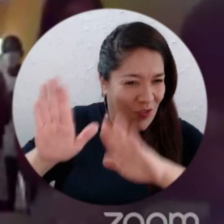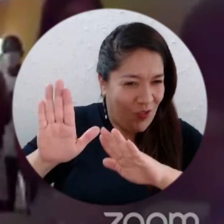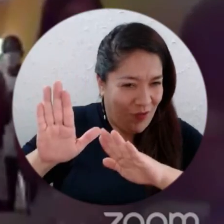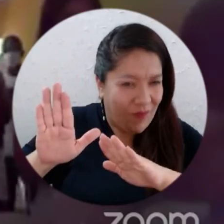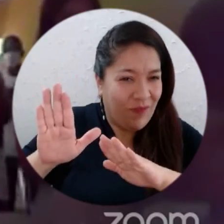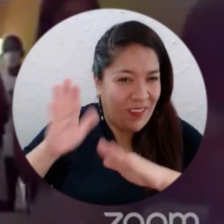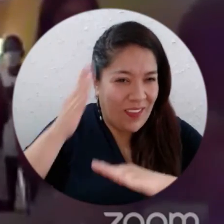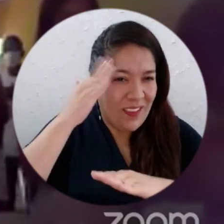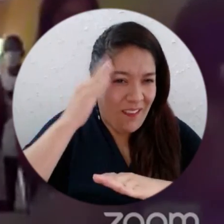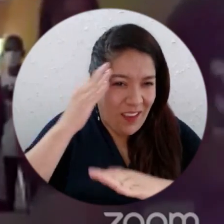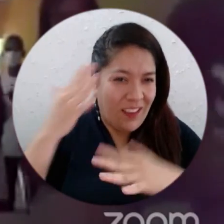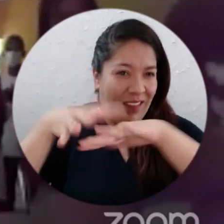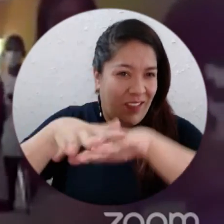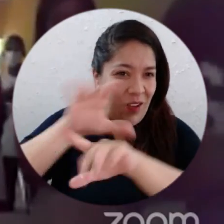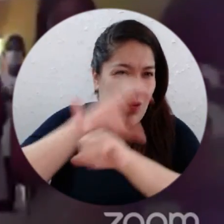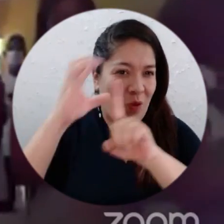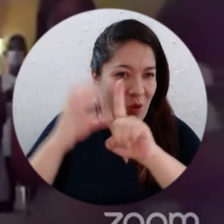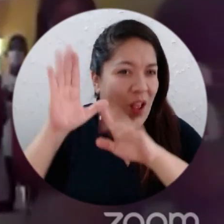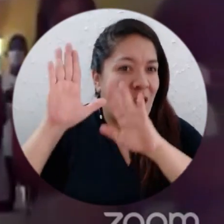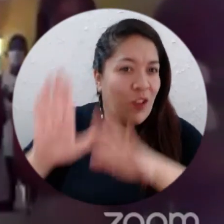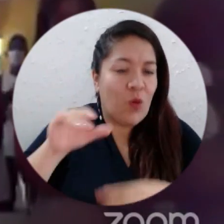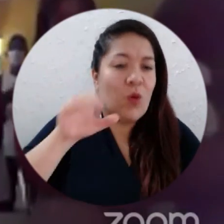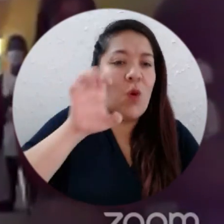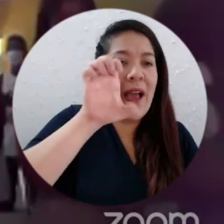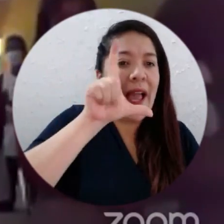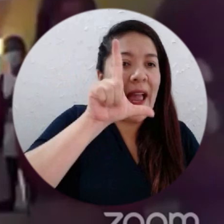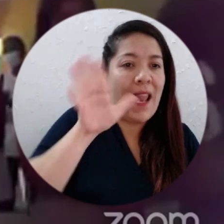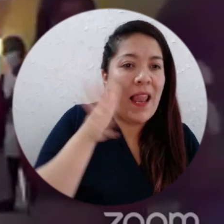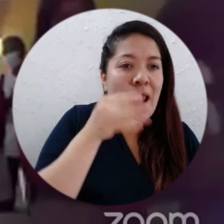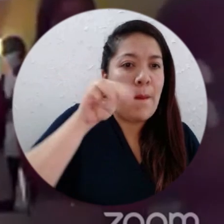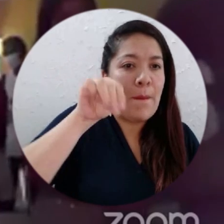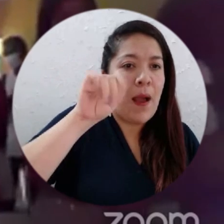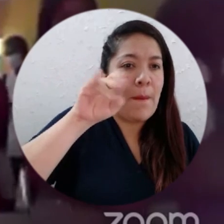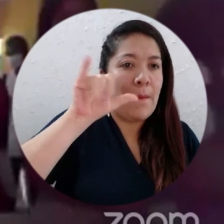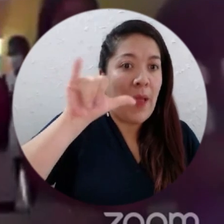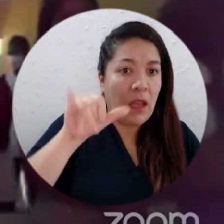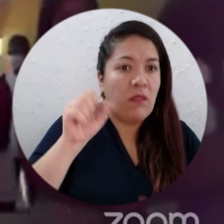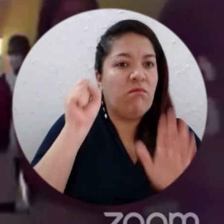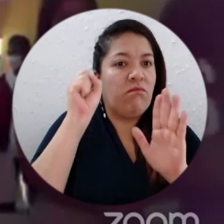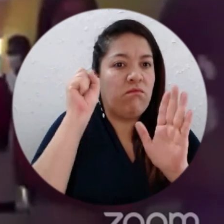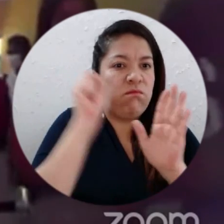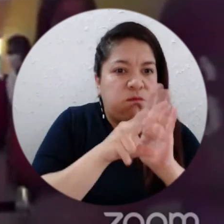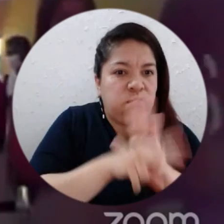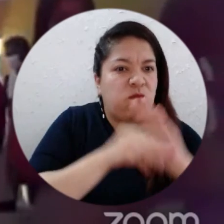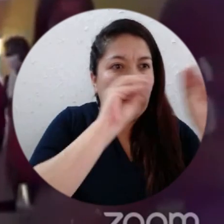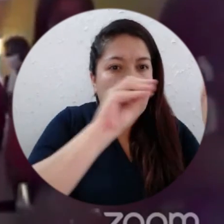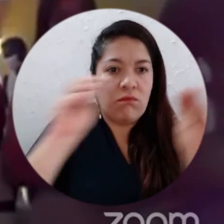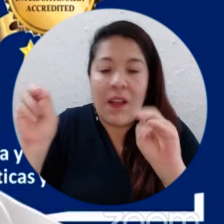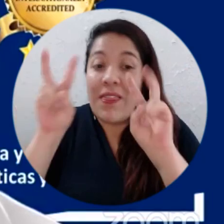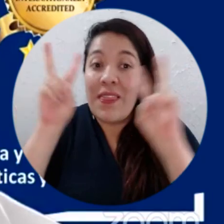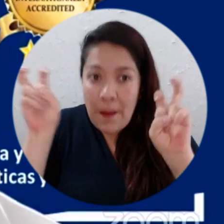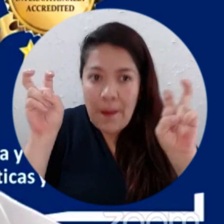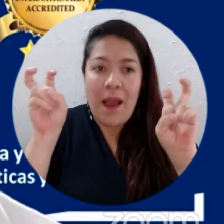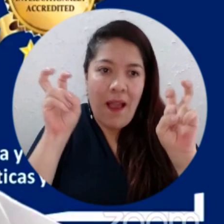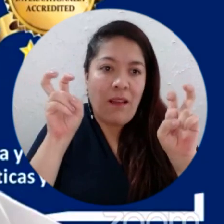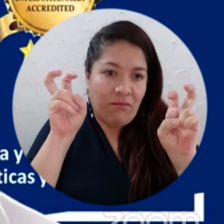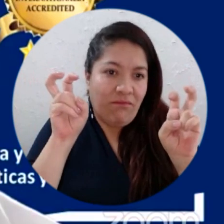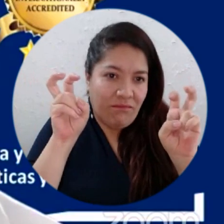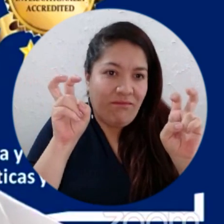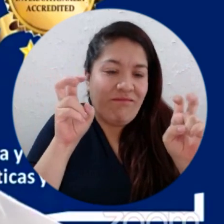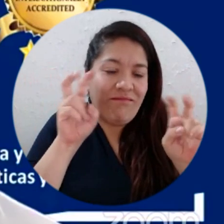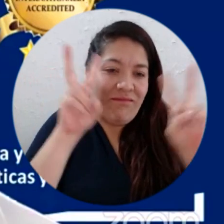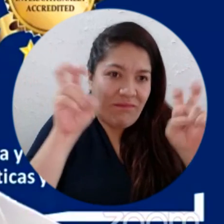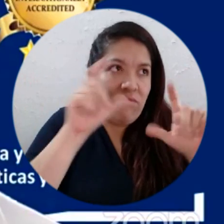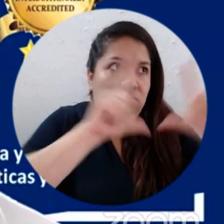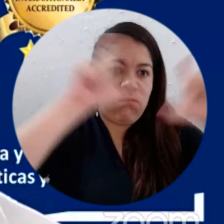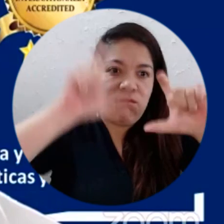etnoeducativa intercultural distrital el mamey un seminario en conceptualización y entorno turístico que se viene desarrollando